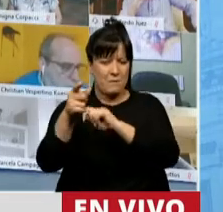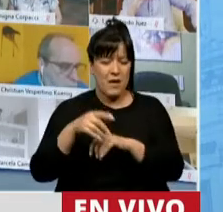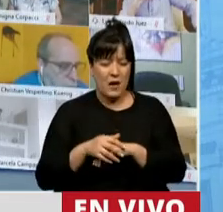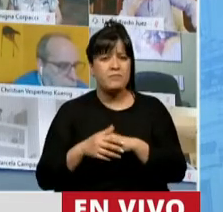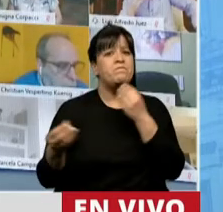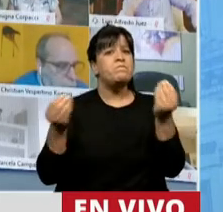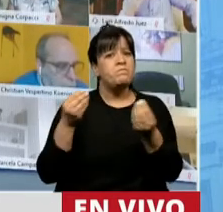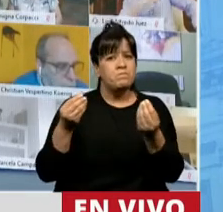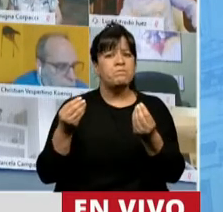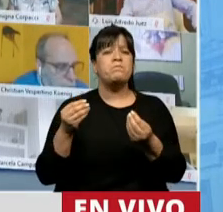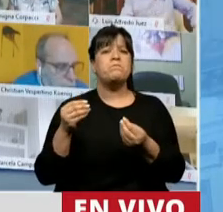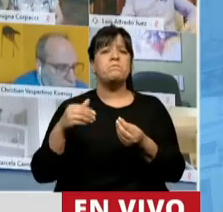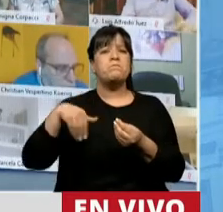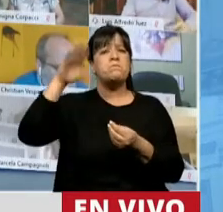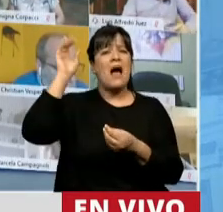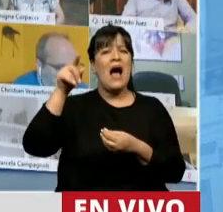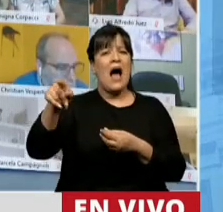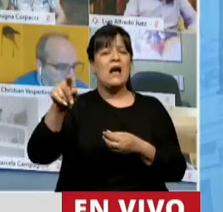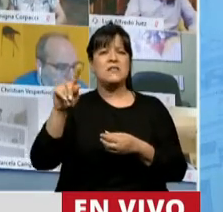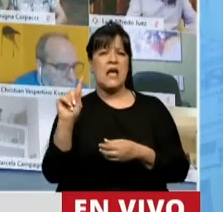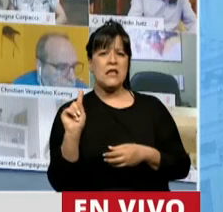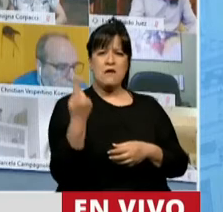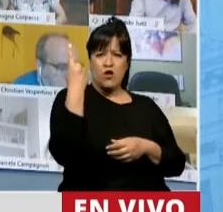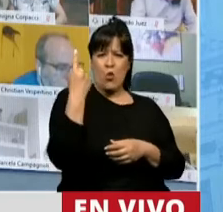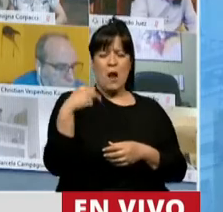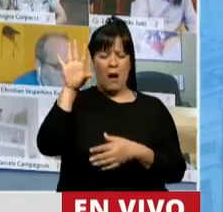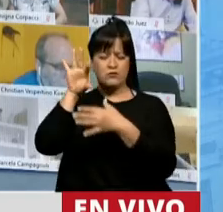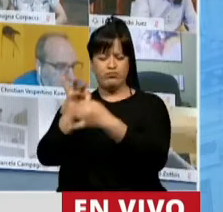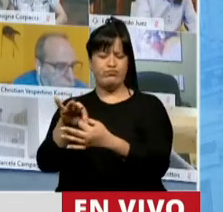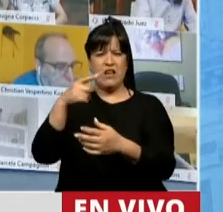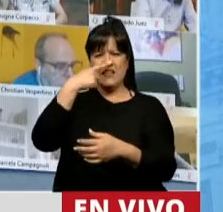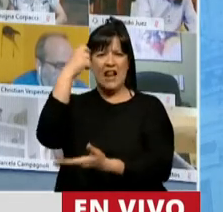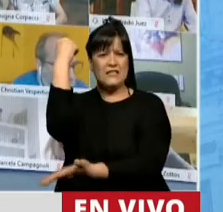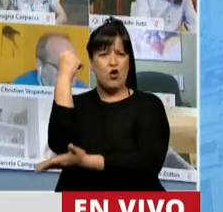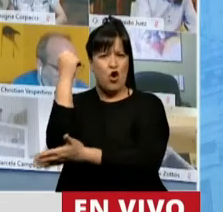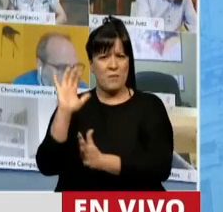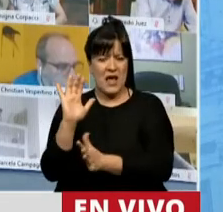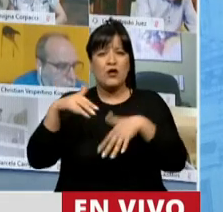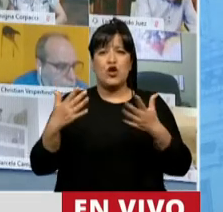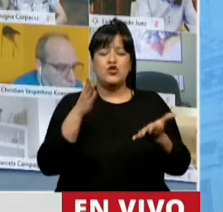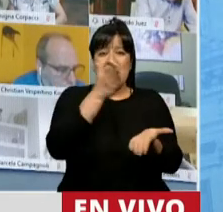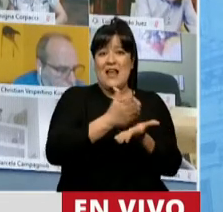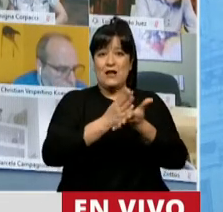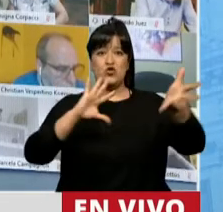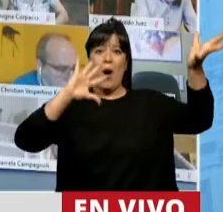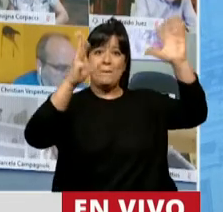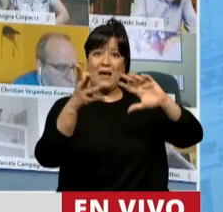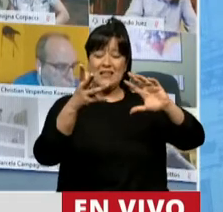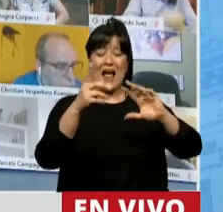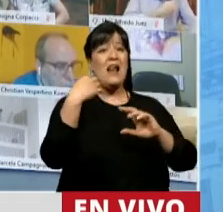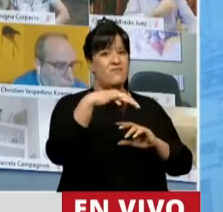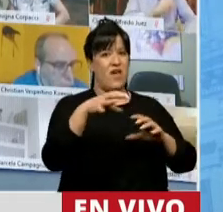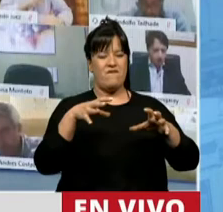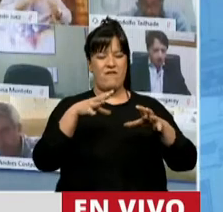derecho romanístico como un derecho individualista y economista, en tanto que el derecho ambiental es un derecho colectivo.